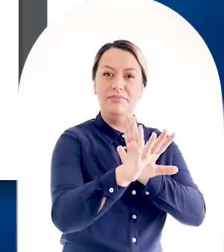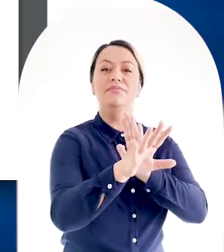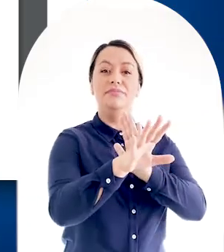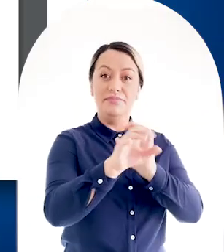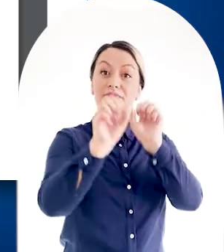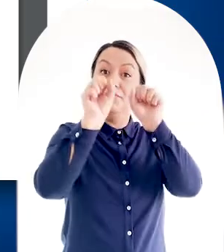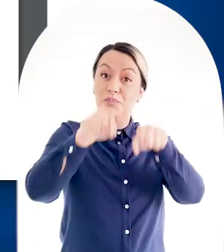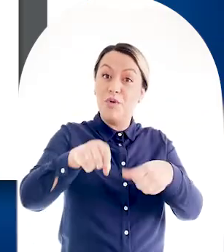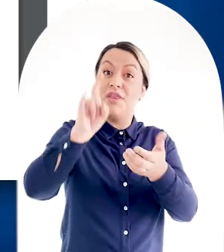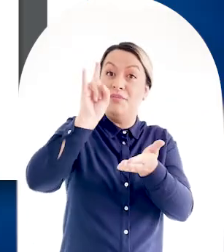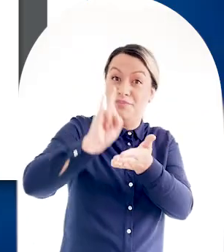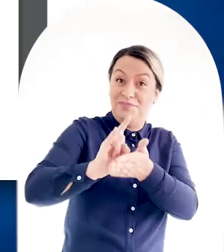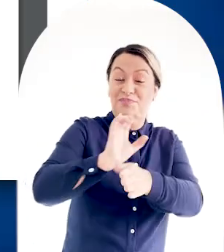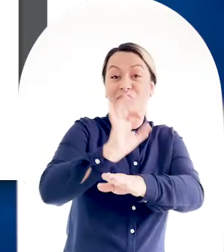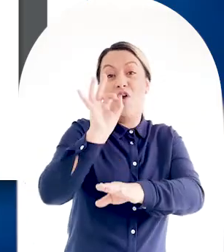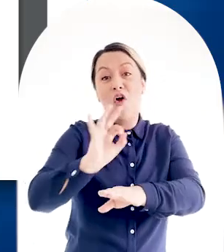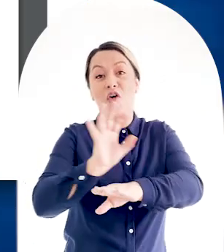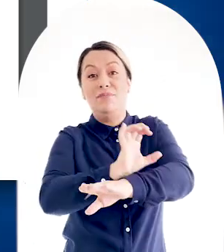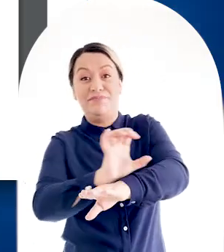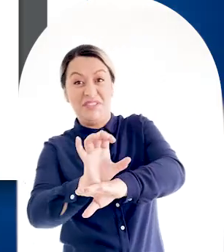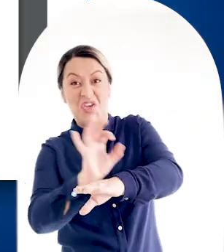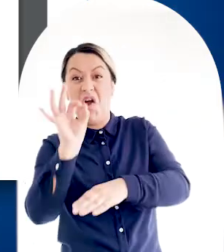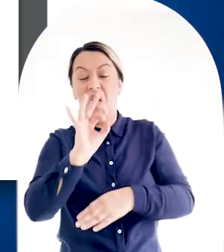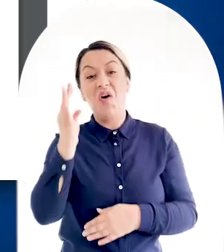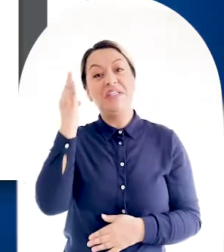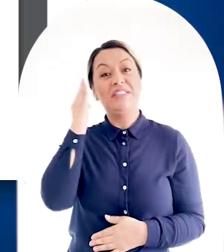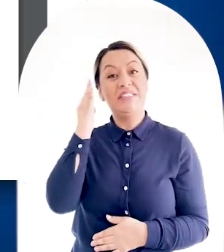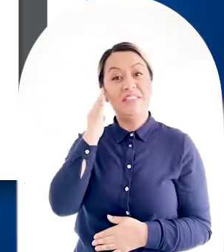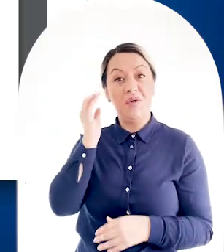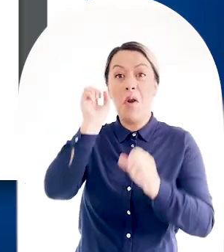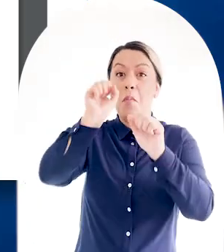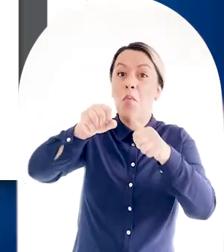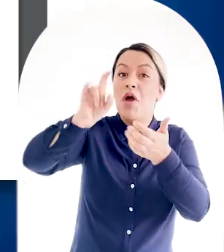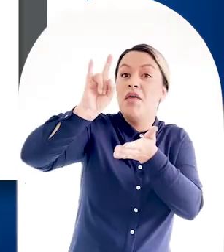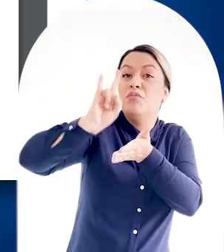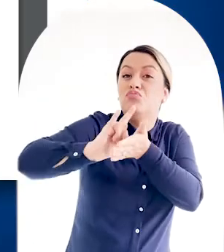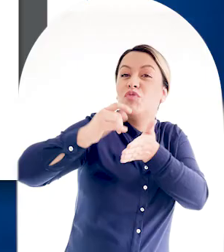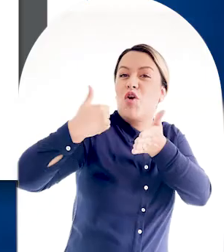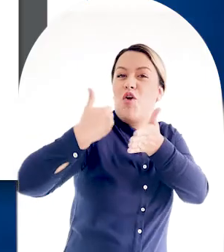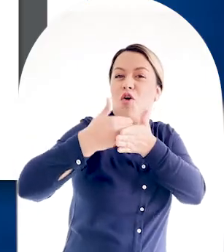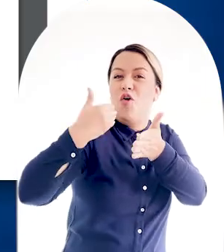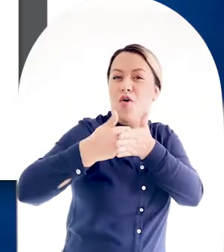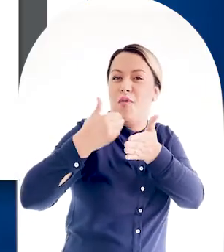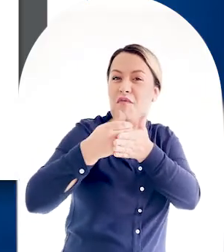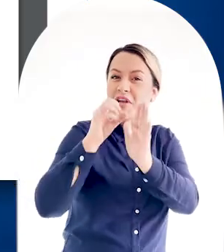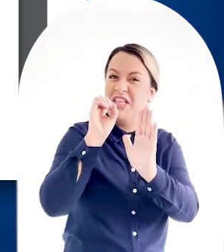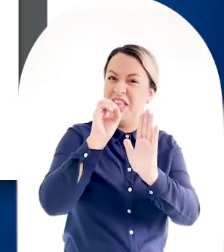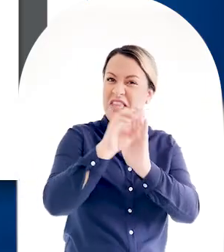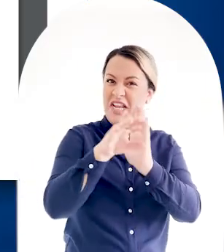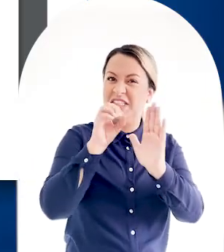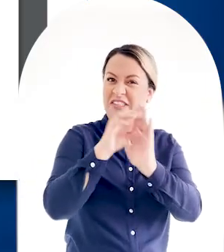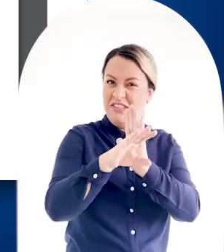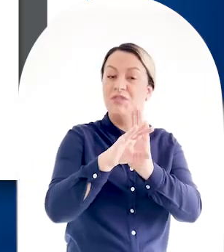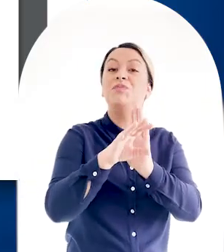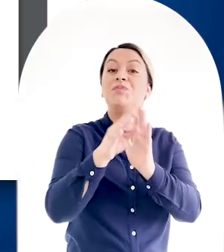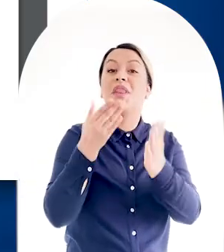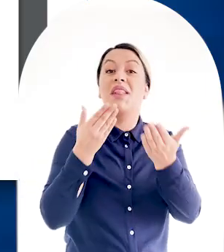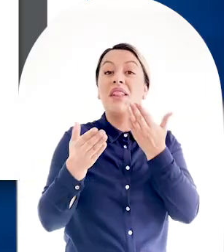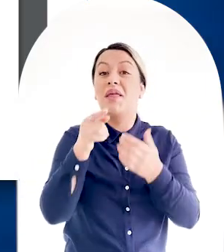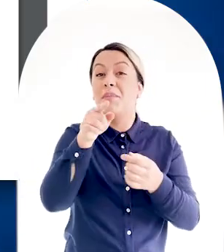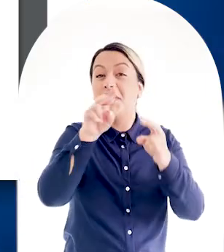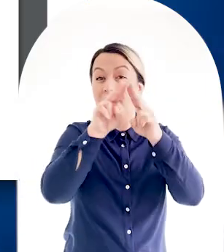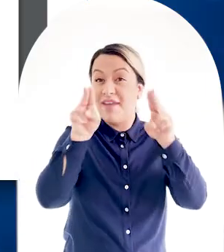Podremos descargar en nuestro computador o dispositivo móvil el comprobante de la transacción. Allí, de acuerdo con el tipo de